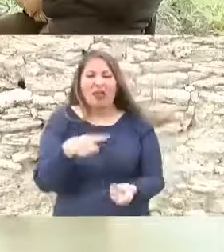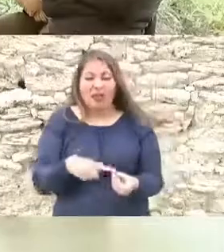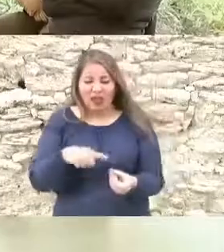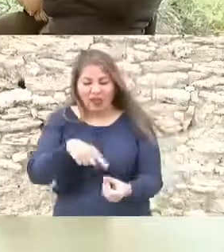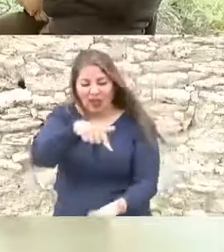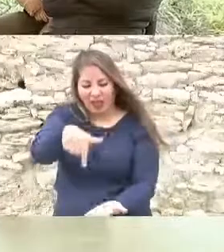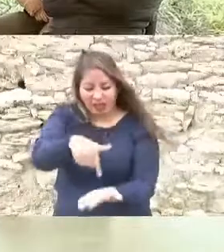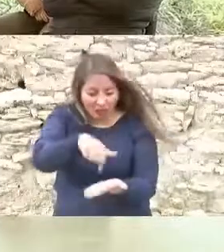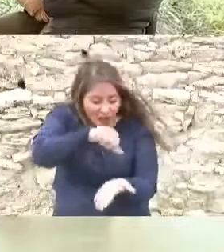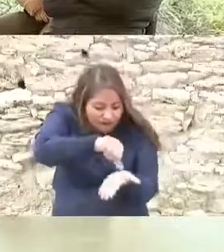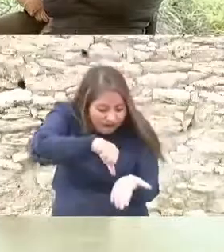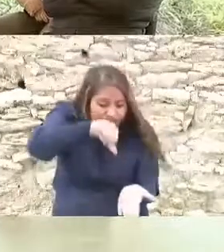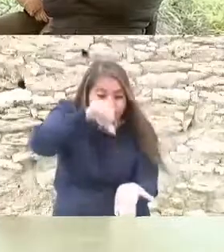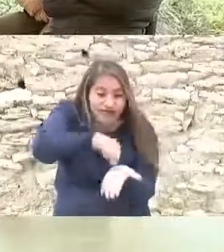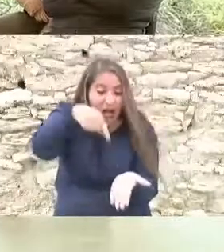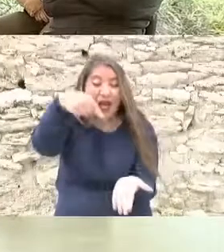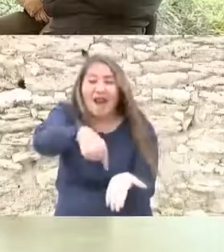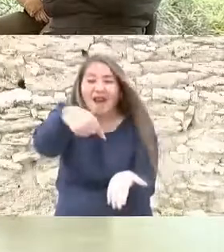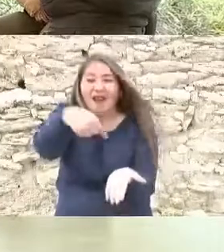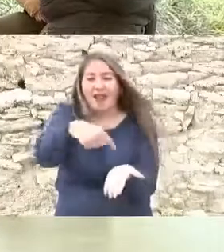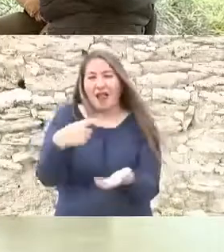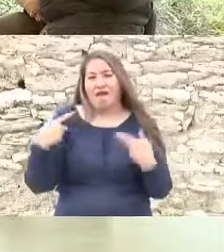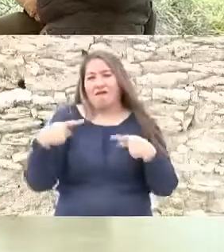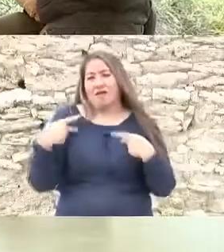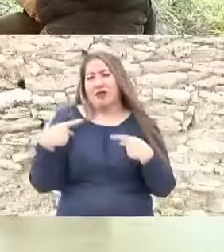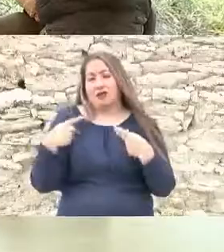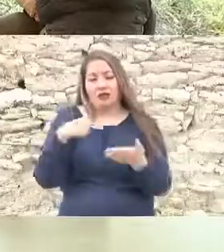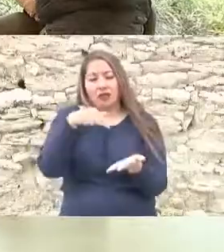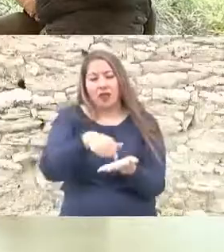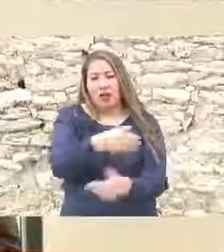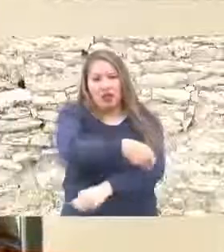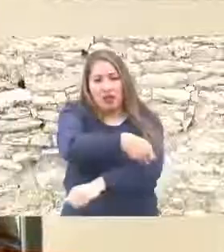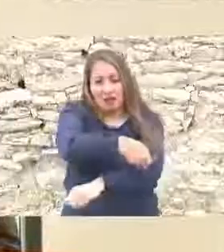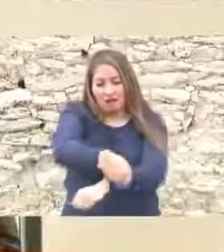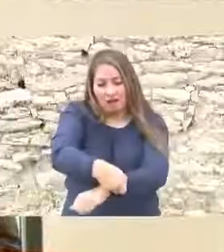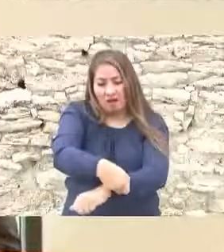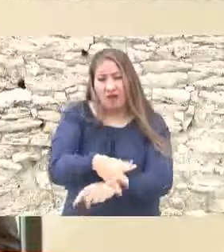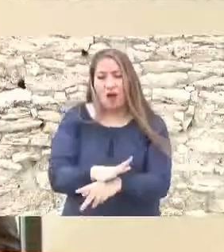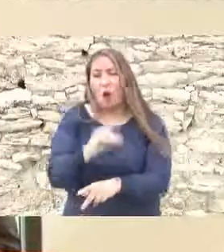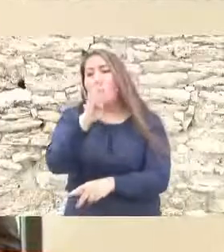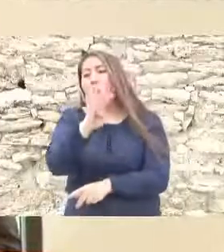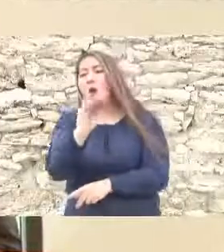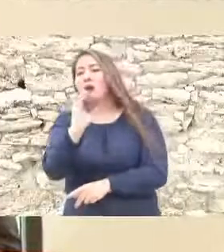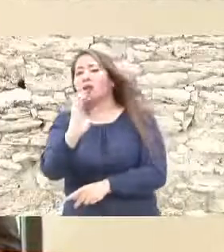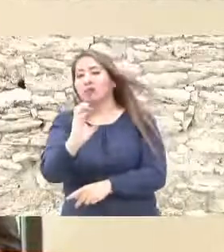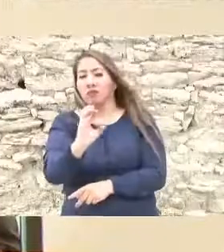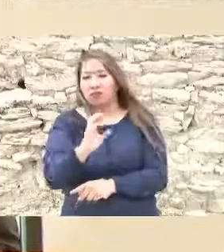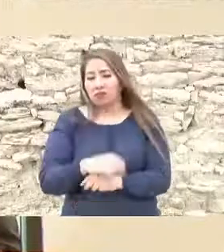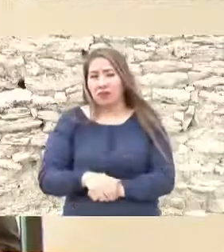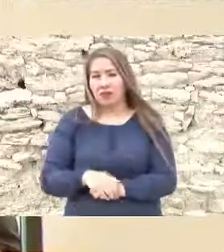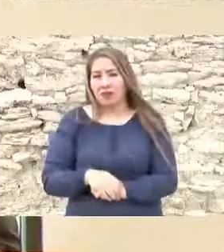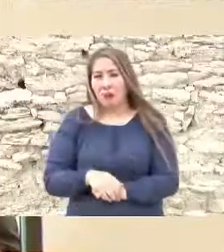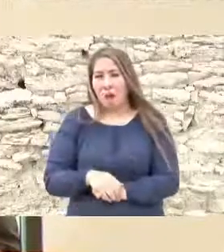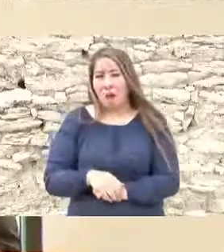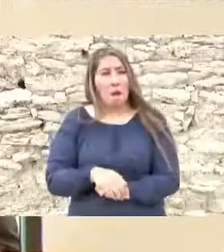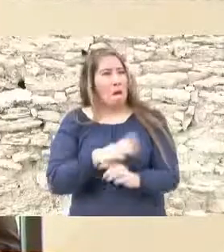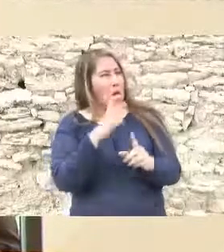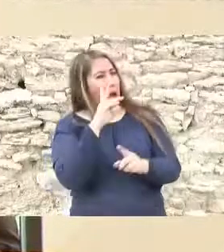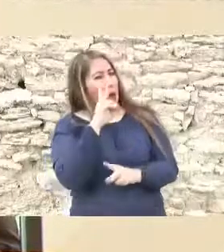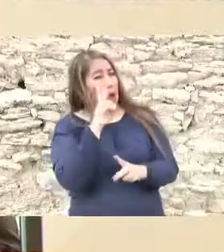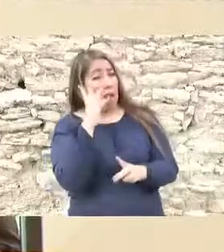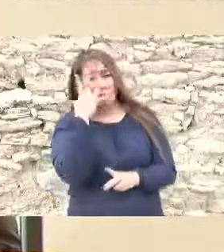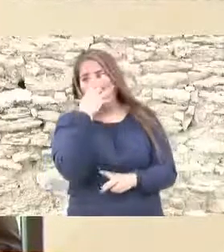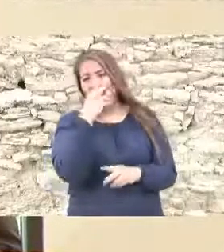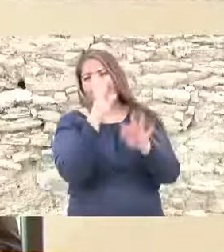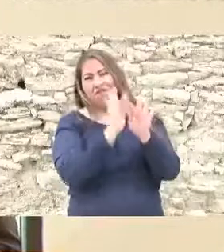a las familias a las comunidades. Cuatrociénegas es considerado el sitio astrobiológico